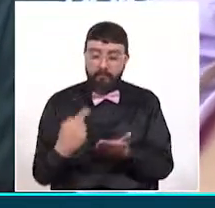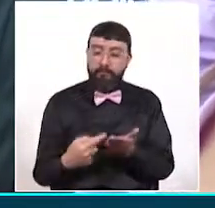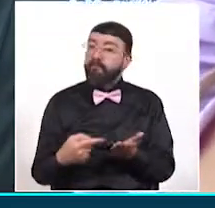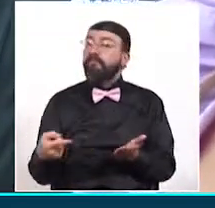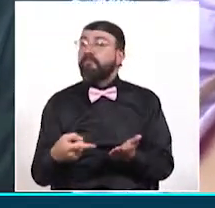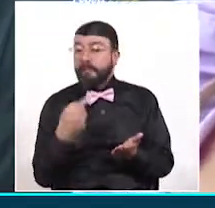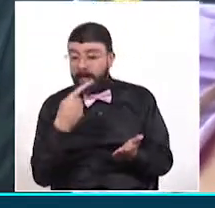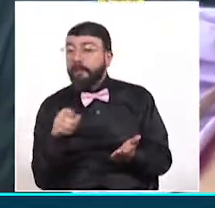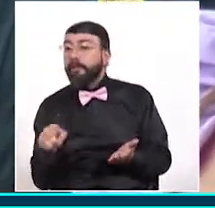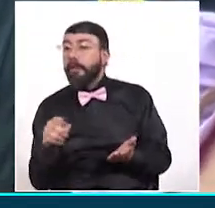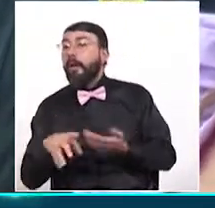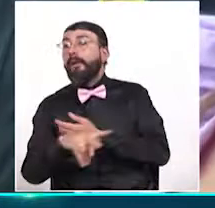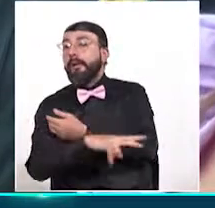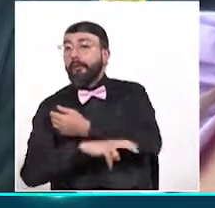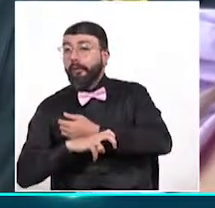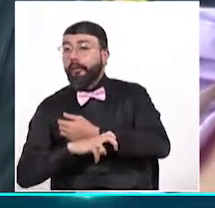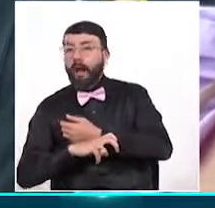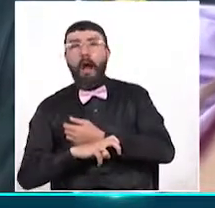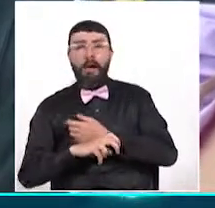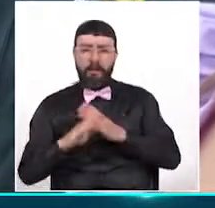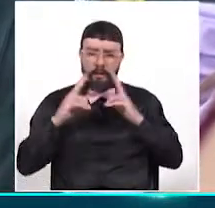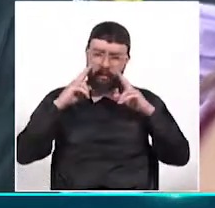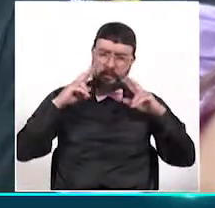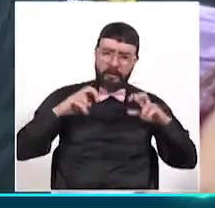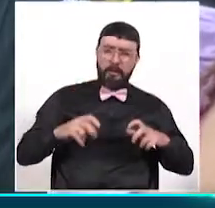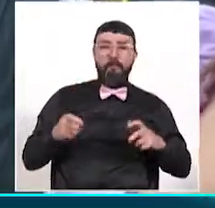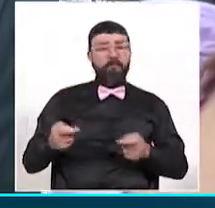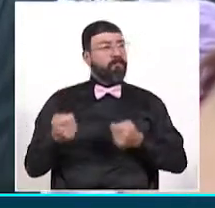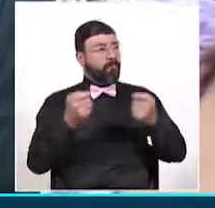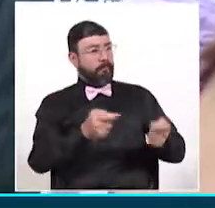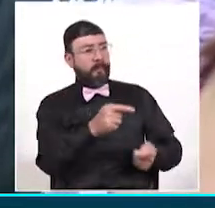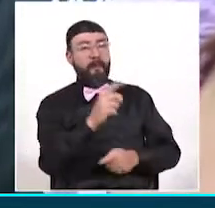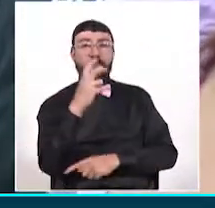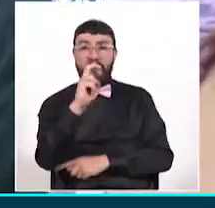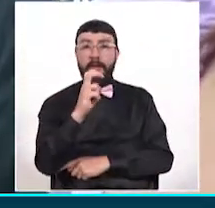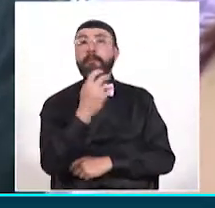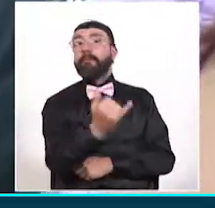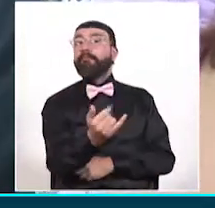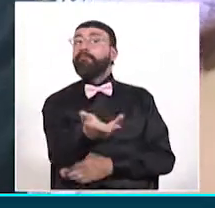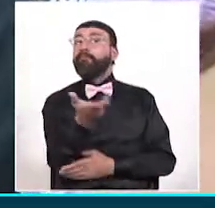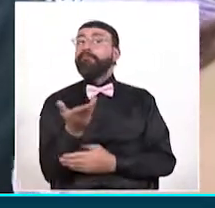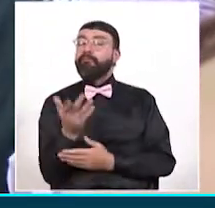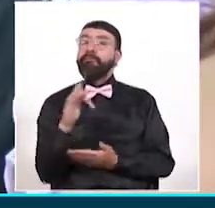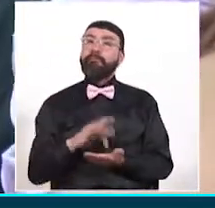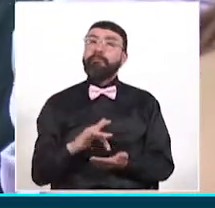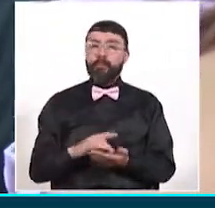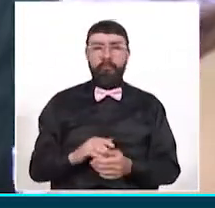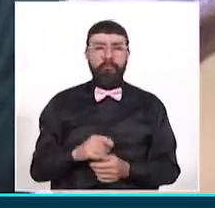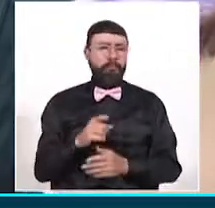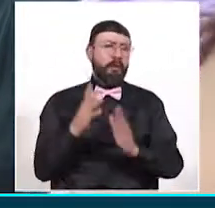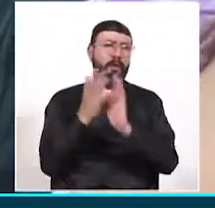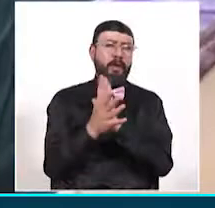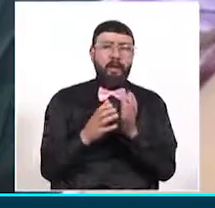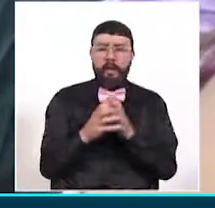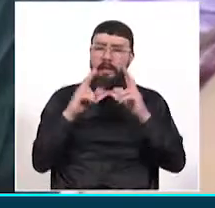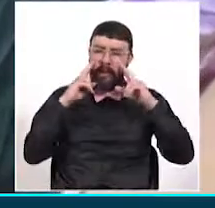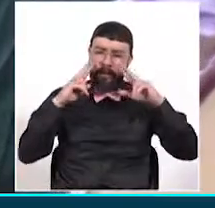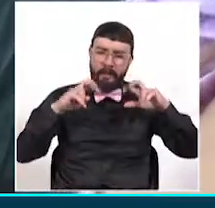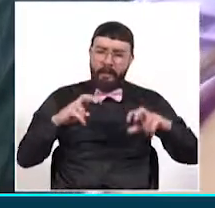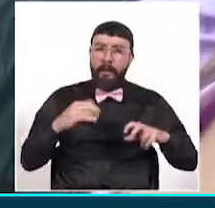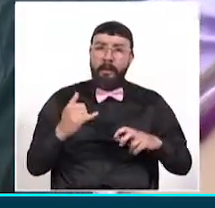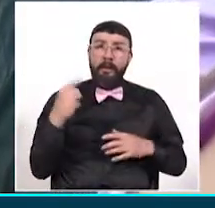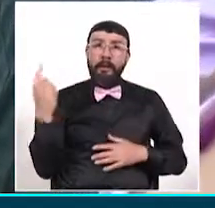judicial, se inician los trámites pertinentes para dejar a disposición de la fiscalía la cual lo está solicitando. Se le informa mediante un investigador de campo